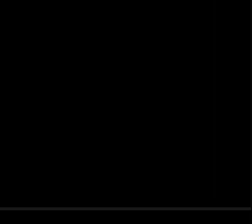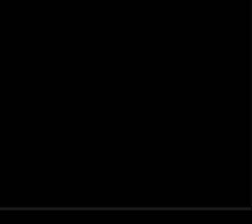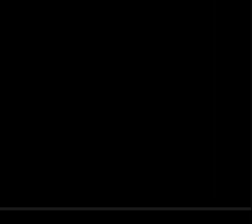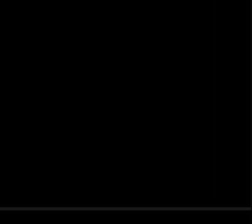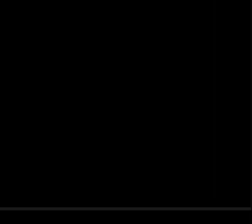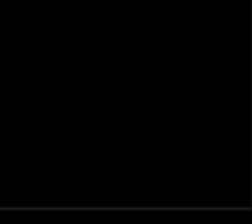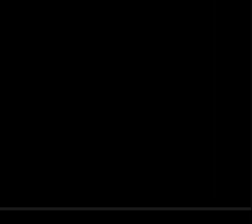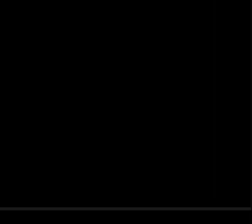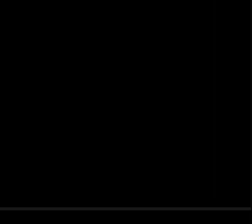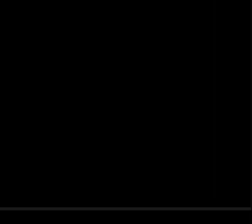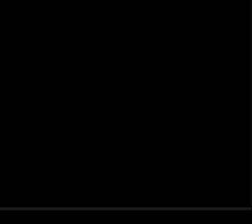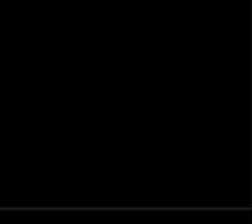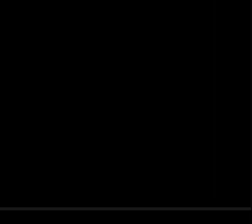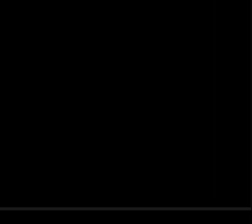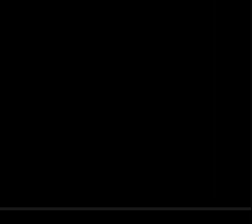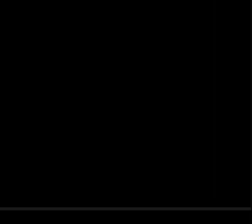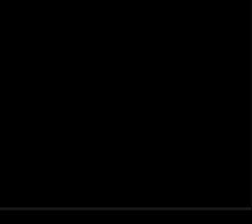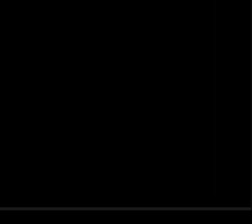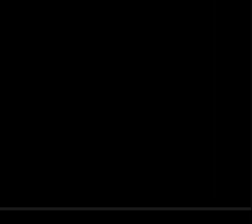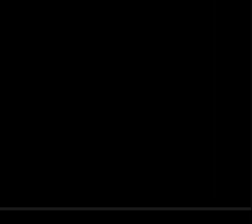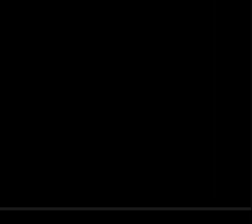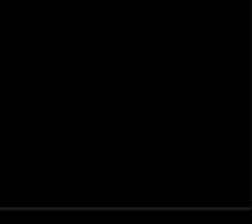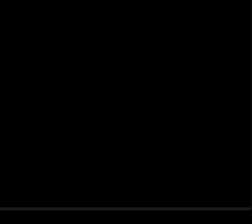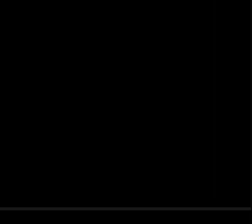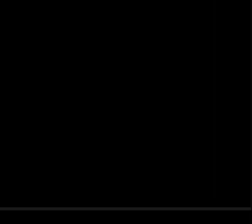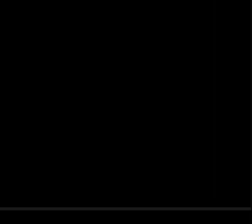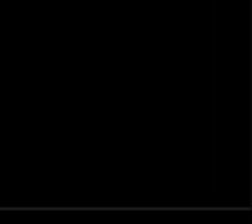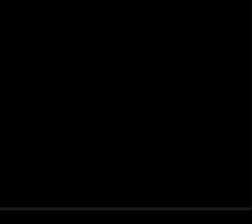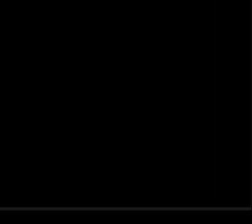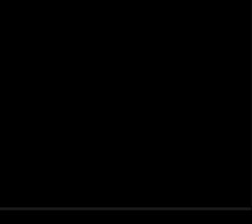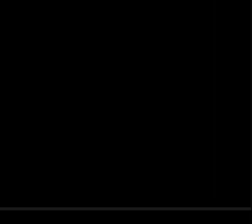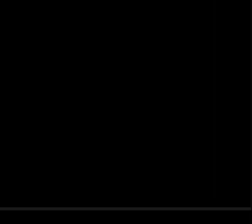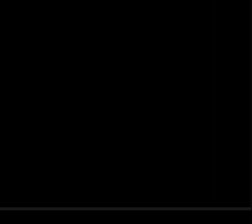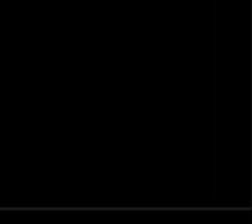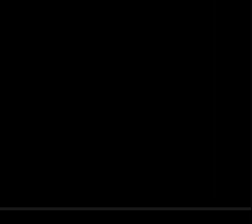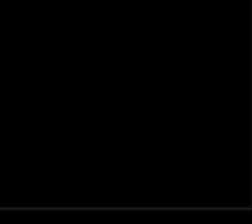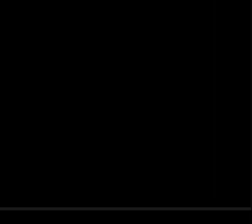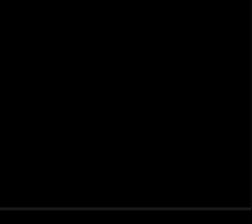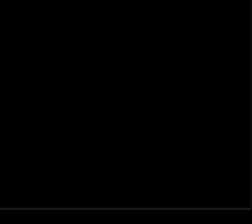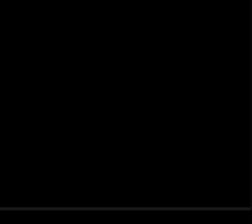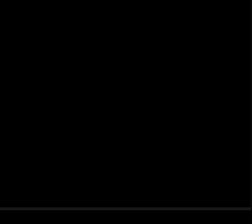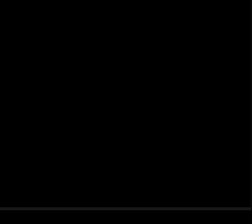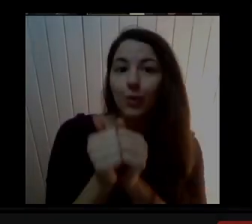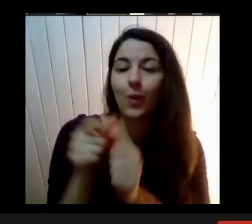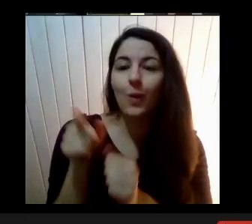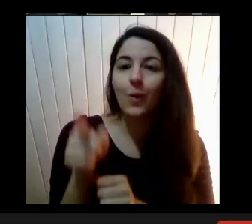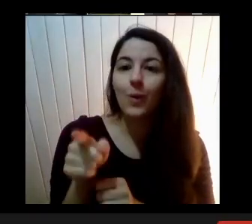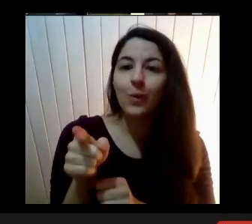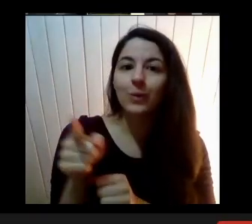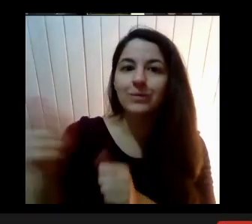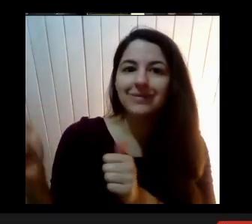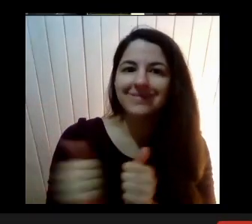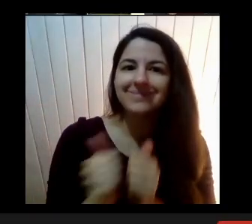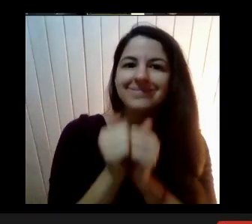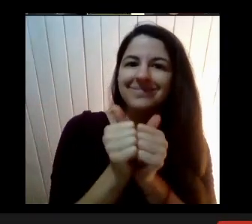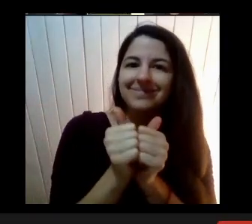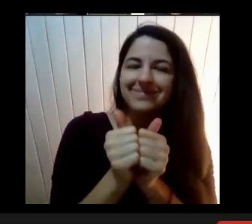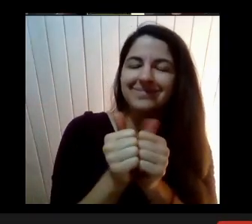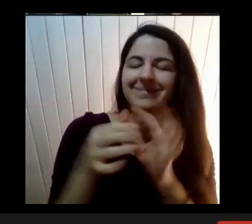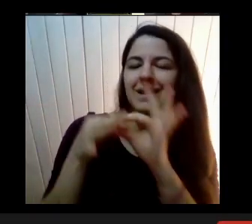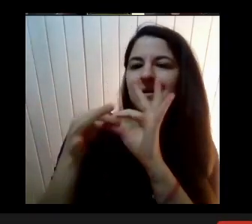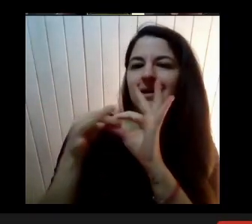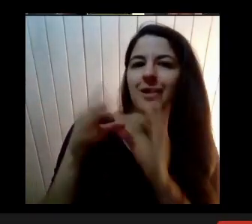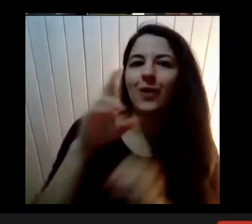una educación no sexista Y nos acompañará en esta conversación Ya tenemos el agrado de tener a Rosario Olivares